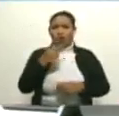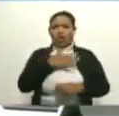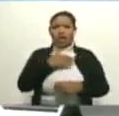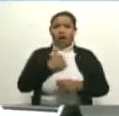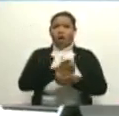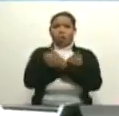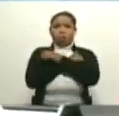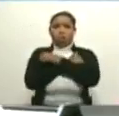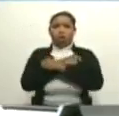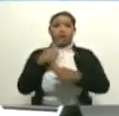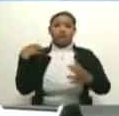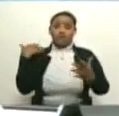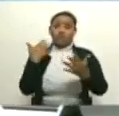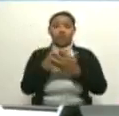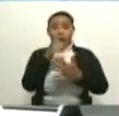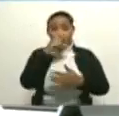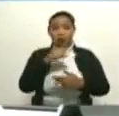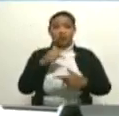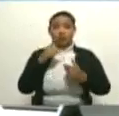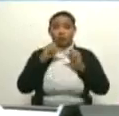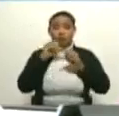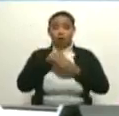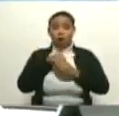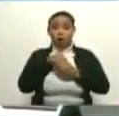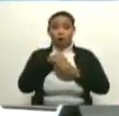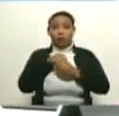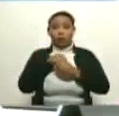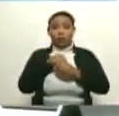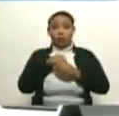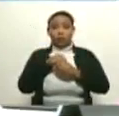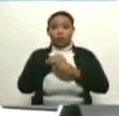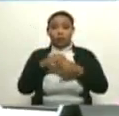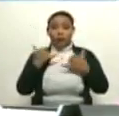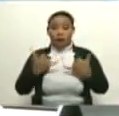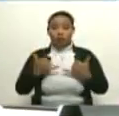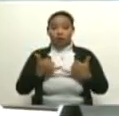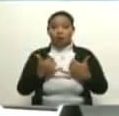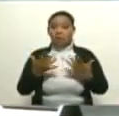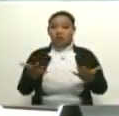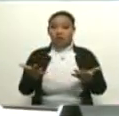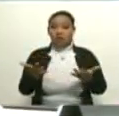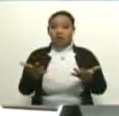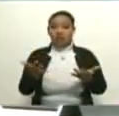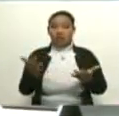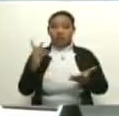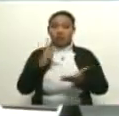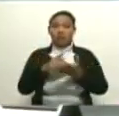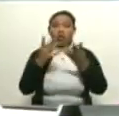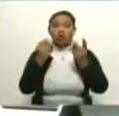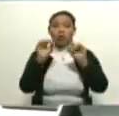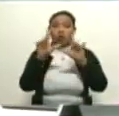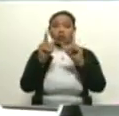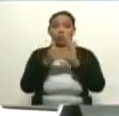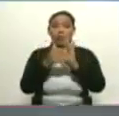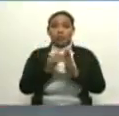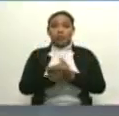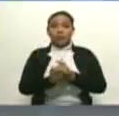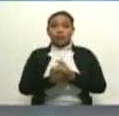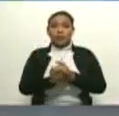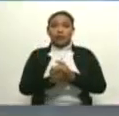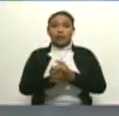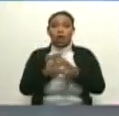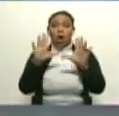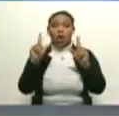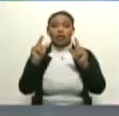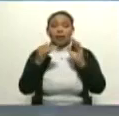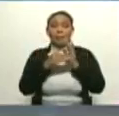por muchos años. Excelente. Y llegaron recientemente al número 11.000. Sí, ya vamos en el 11